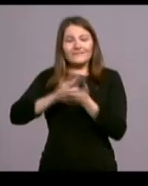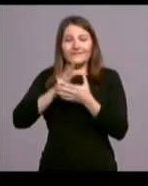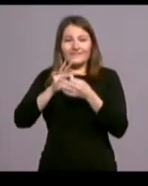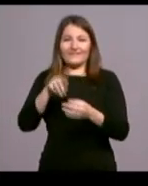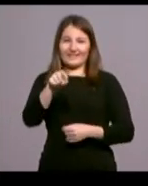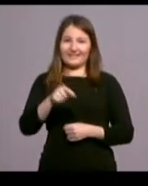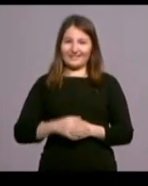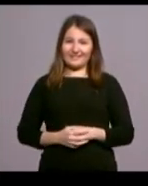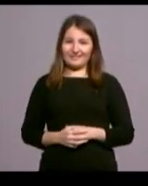mayor locura.